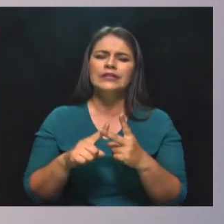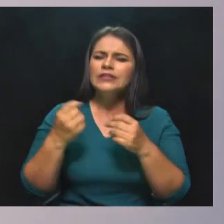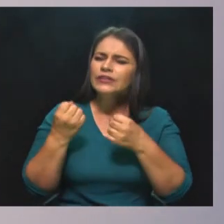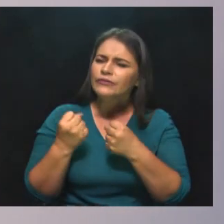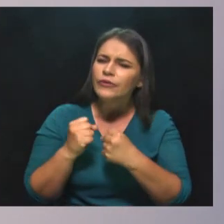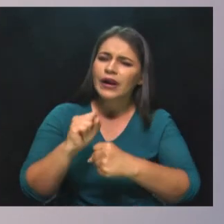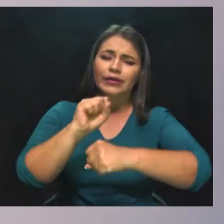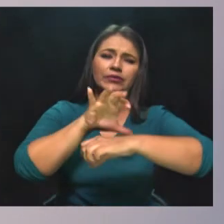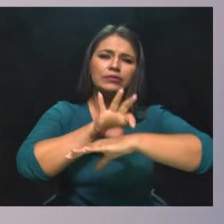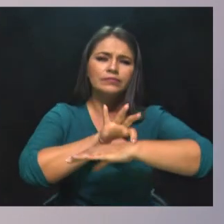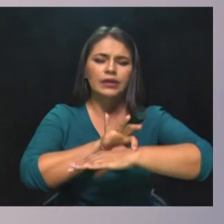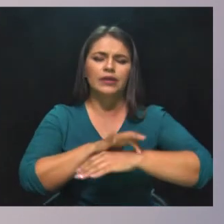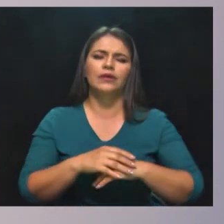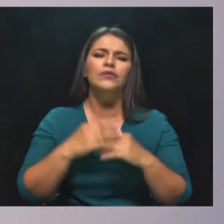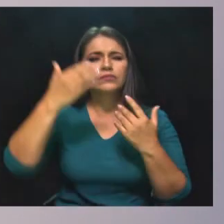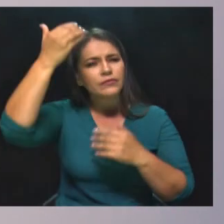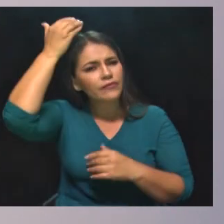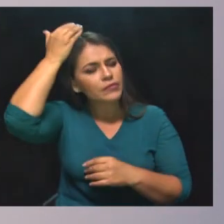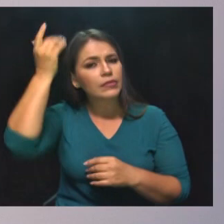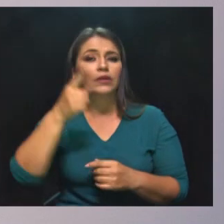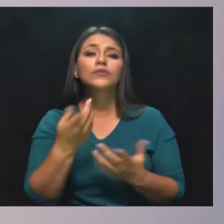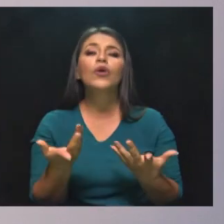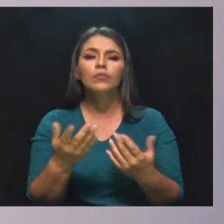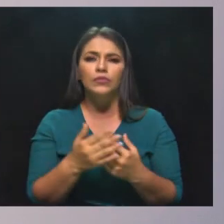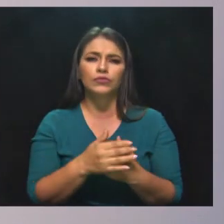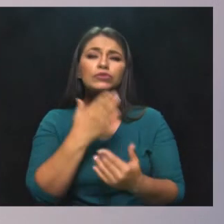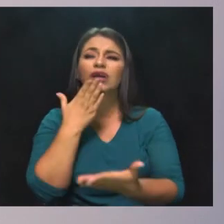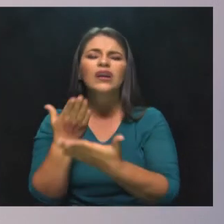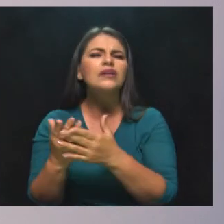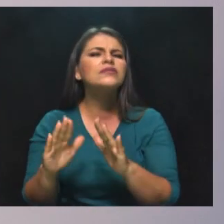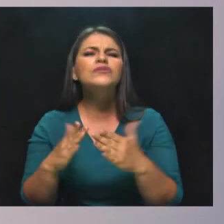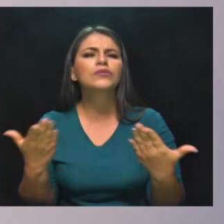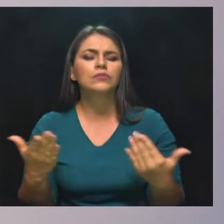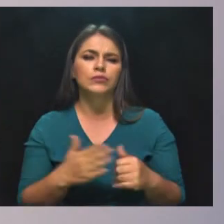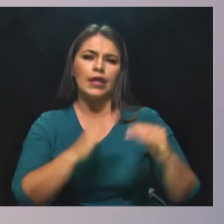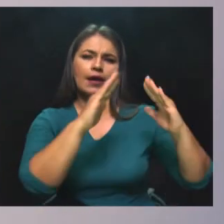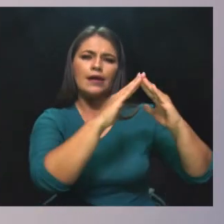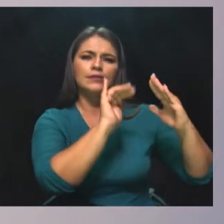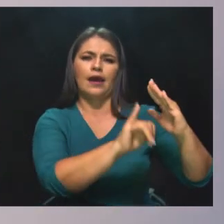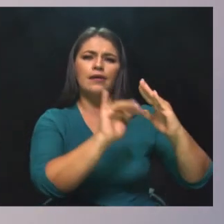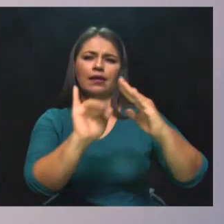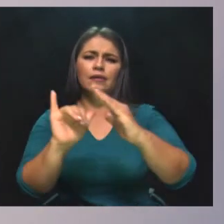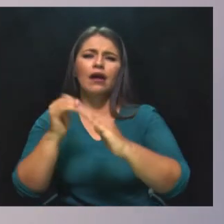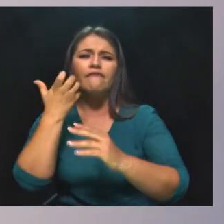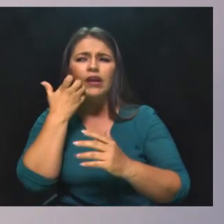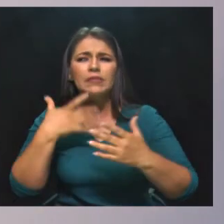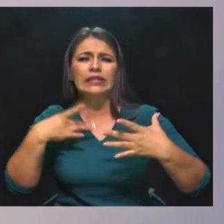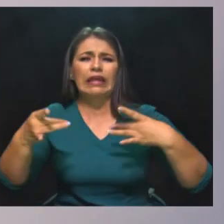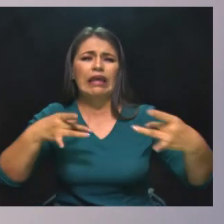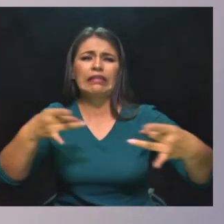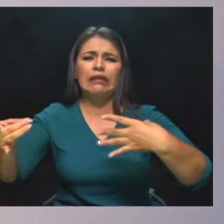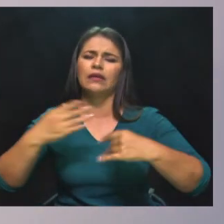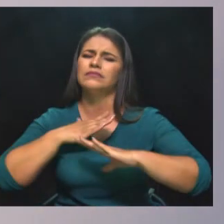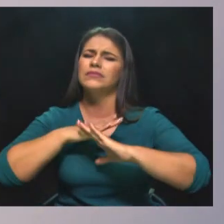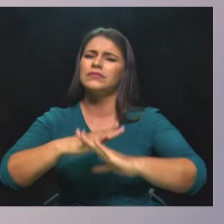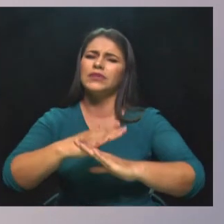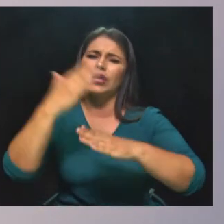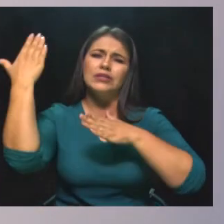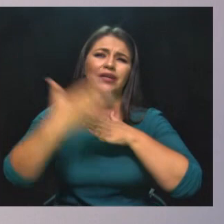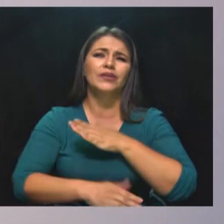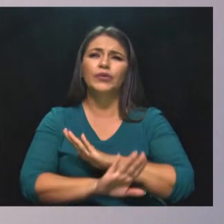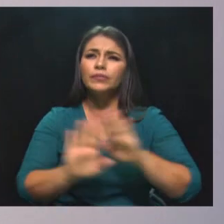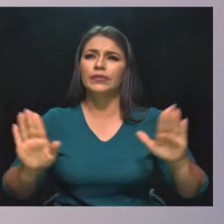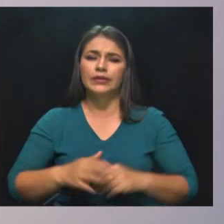esfuerzo es quedándose en casa para evitar nuevos contagios. Hoy,